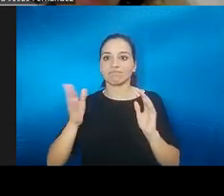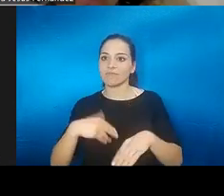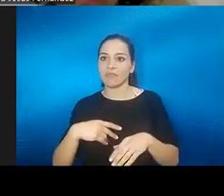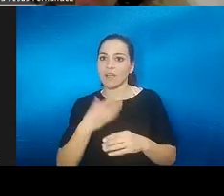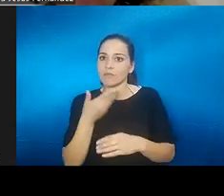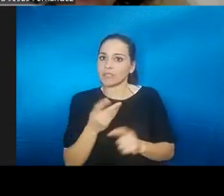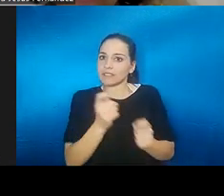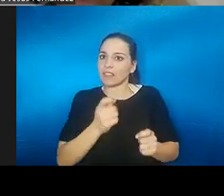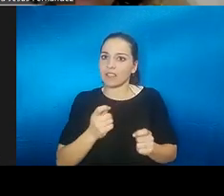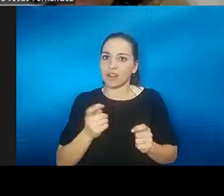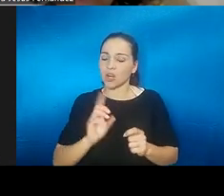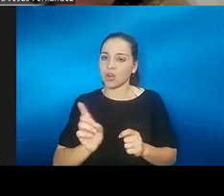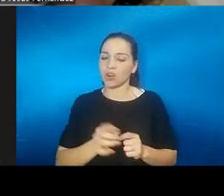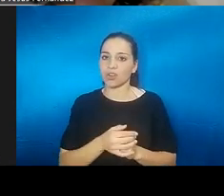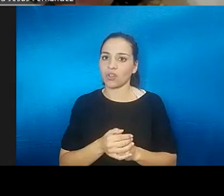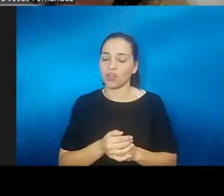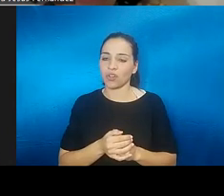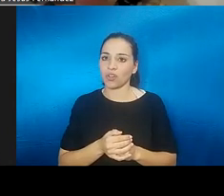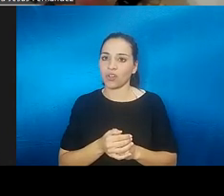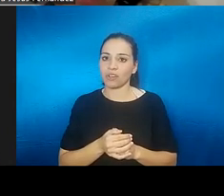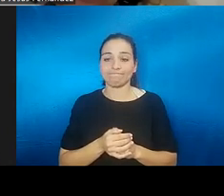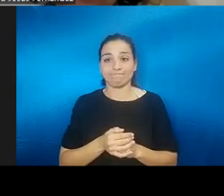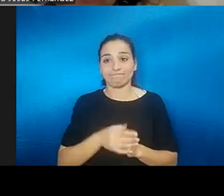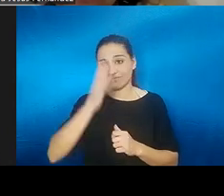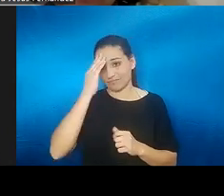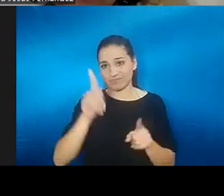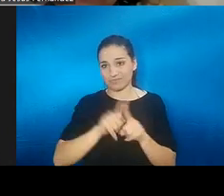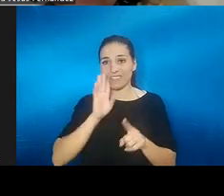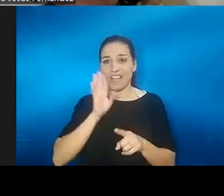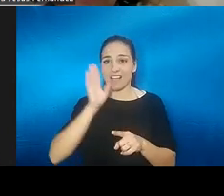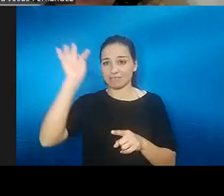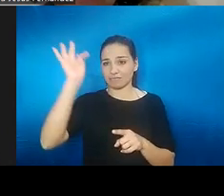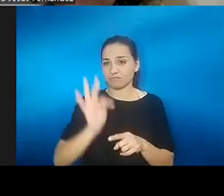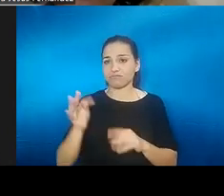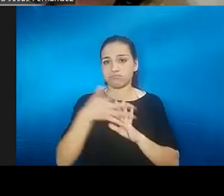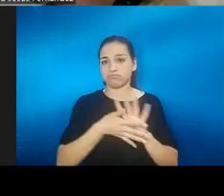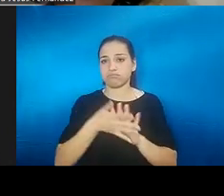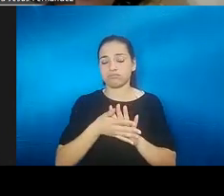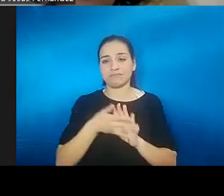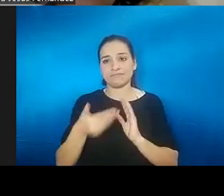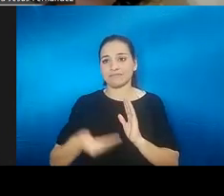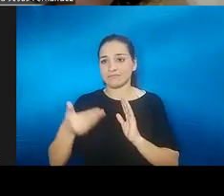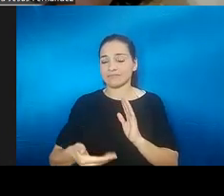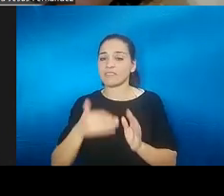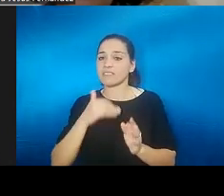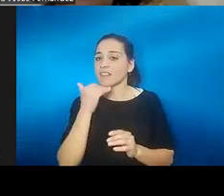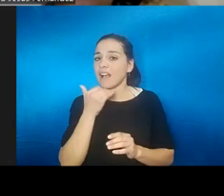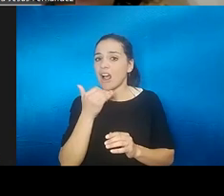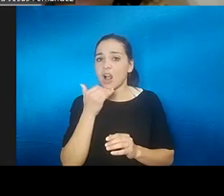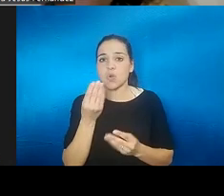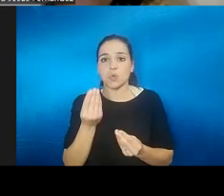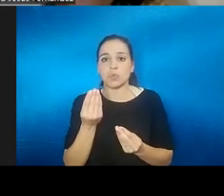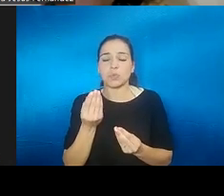y yo creo que eso forma parte de todo lo que estamos hablando todo el tiempo no que es algo ahí muy muy y luego pues